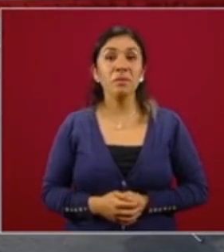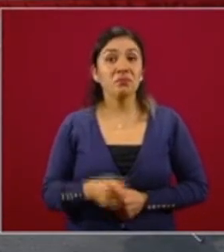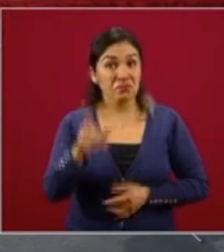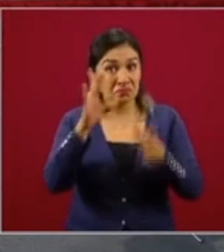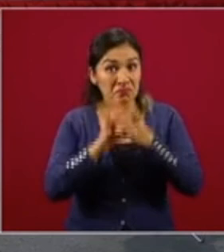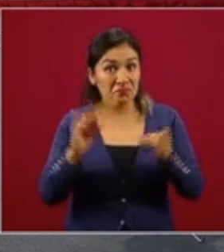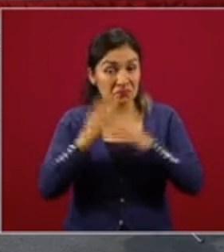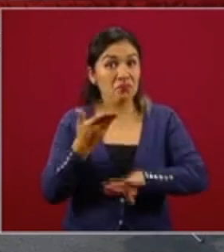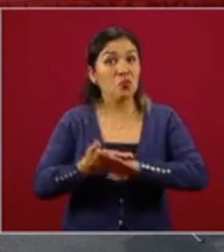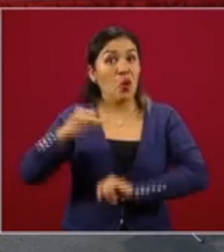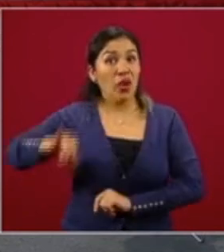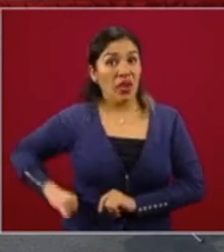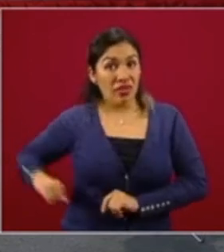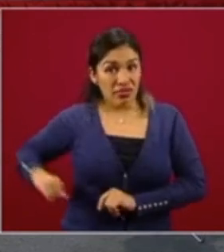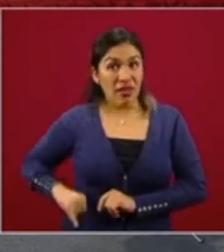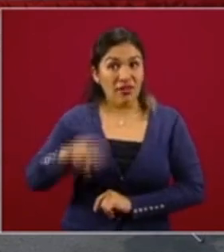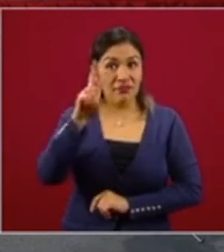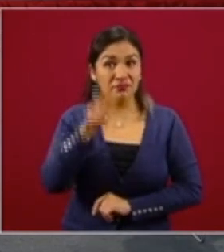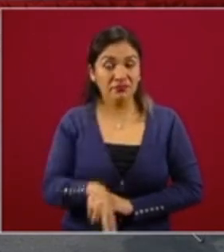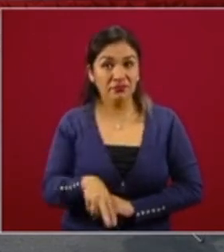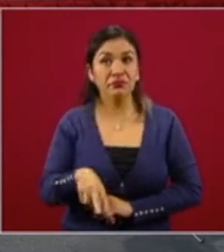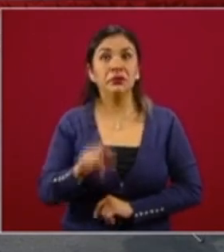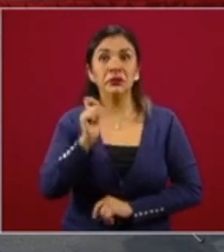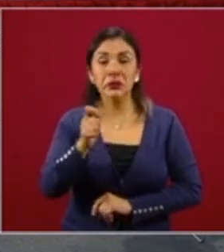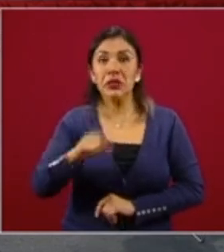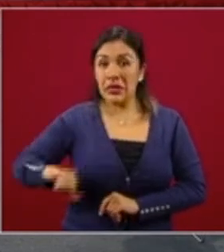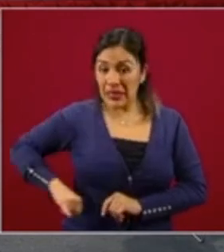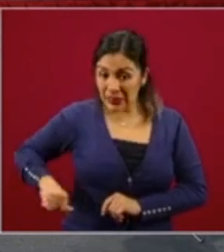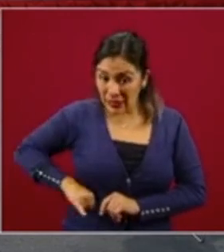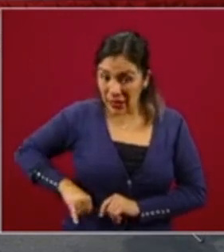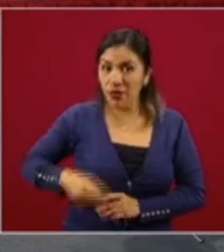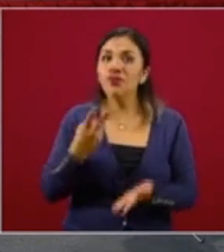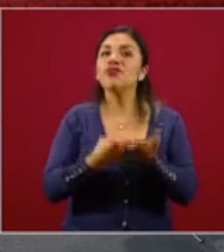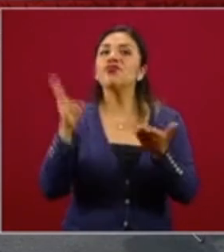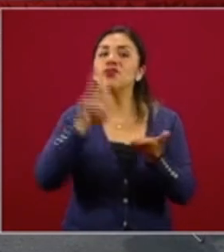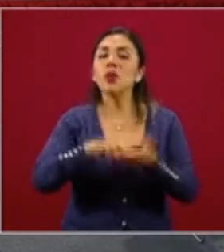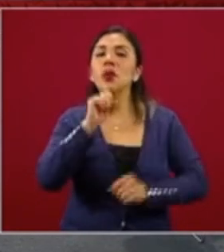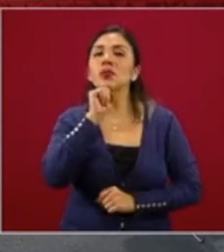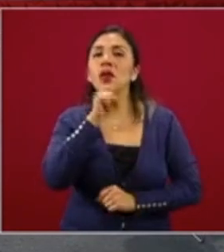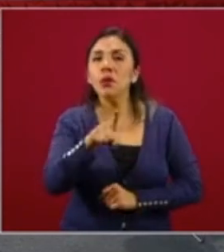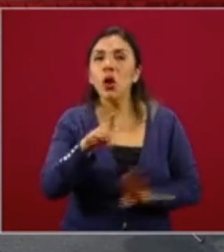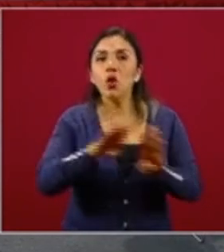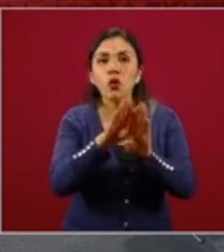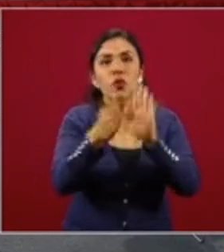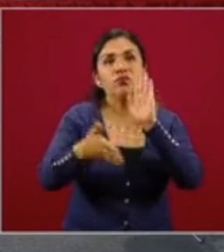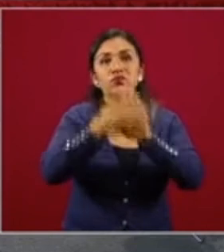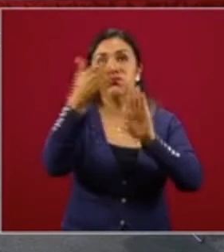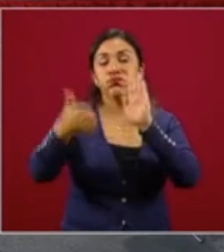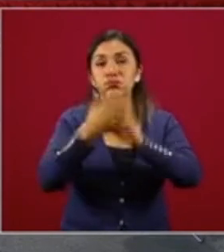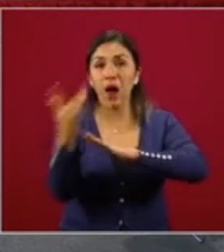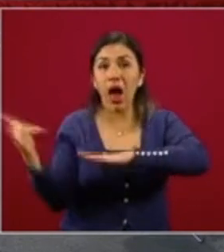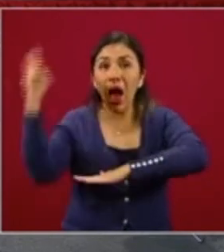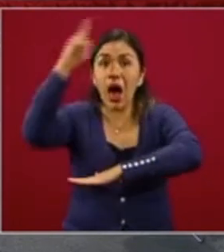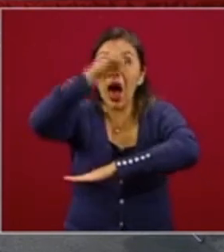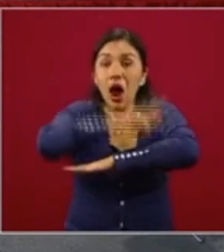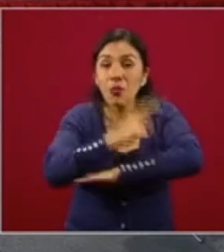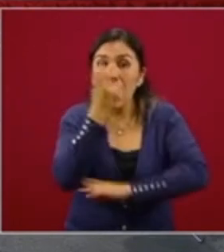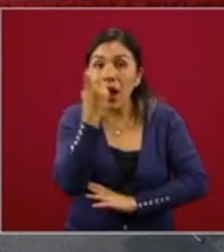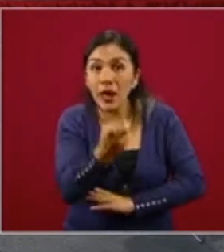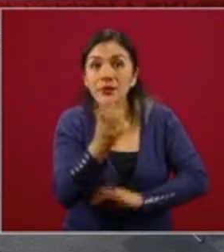interesantísimo y no solamente interesantísimo, sino que la construcción del aeropuerto finalmente